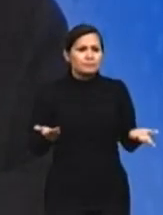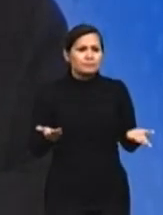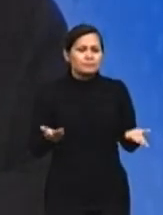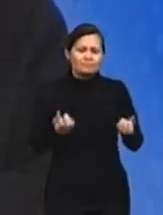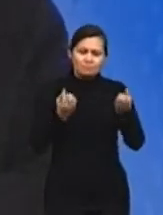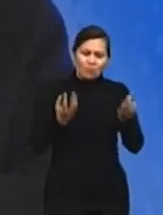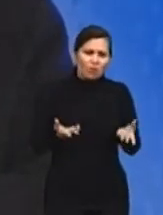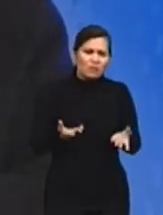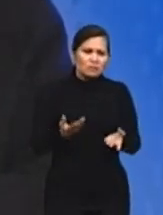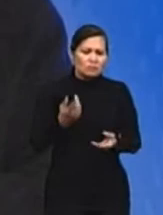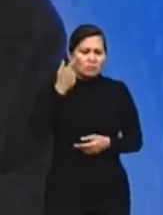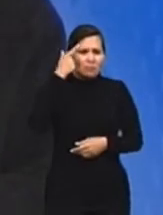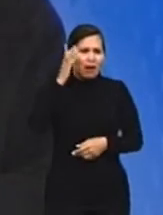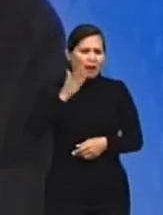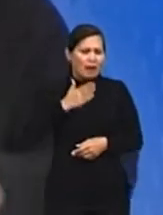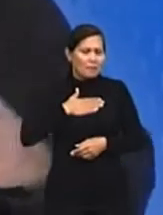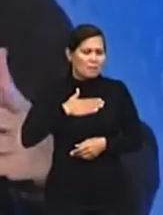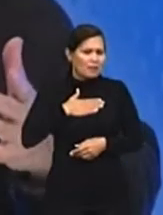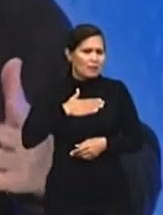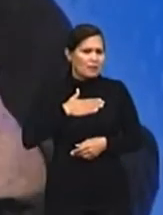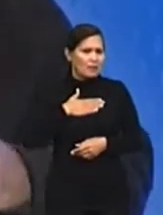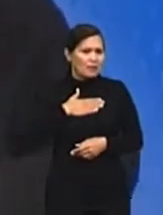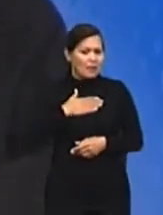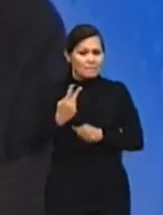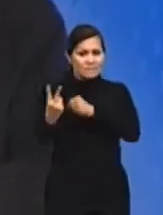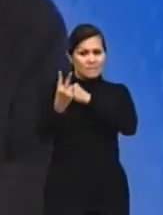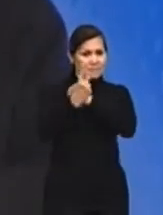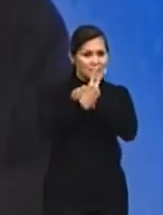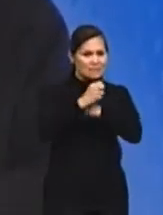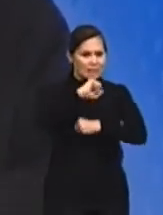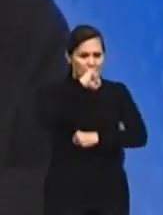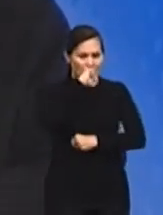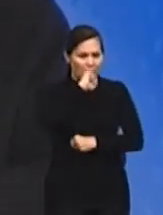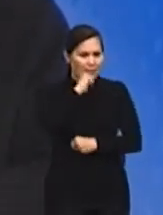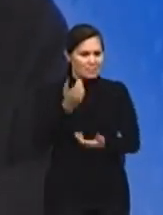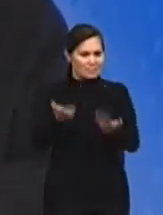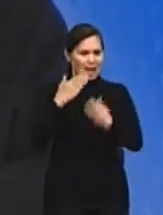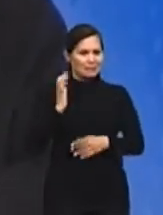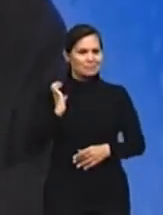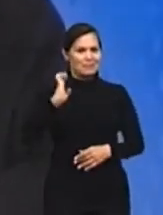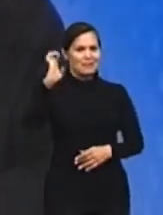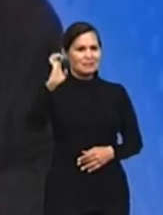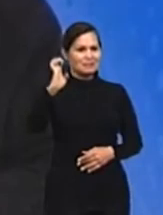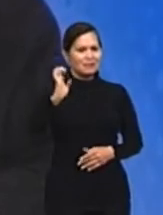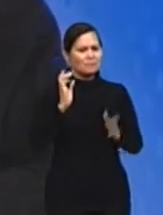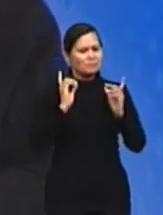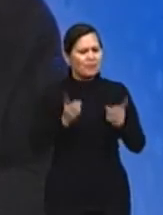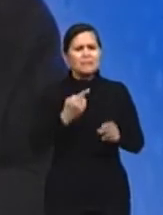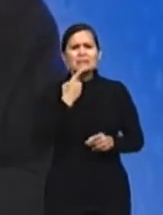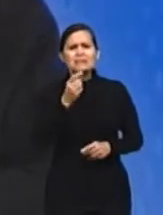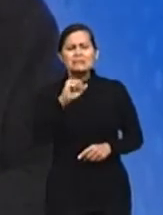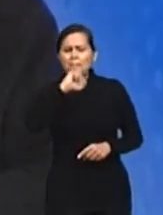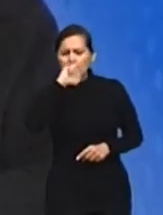Por eso me parece que tiene tanto éxito esta visita tipo esperanza como esta del Papa. A propósito de lo que dice el Papa,